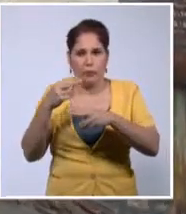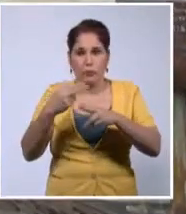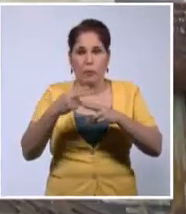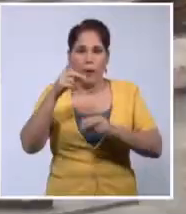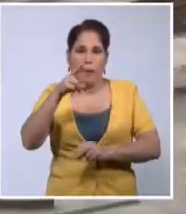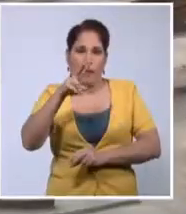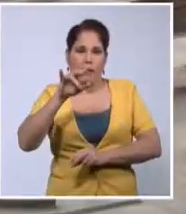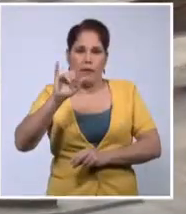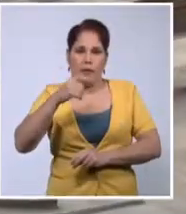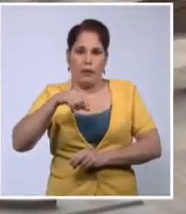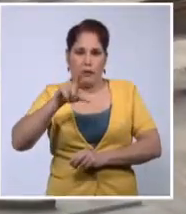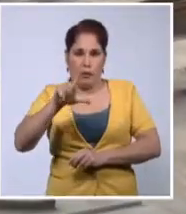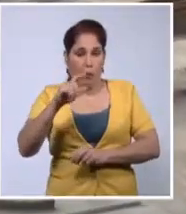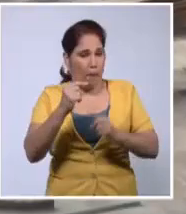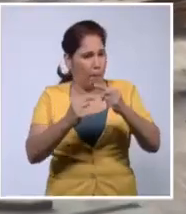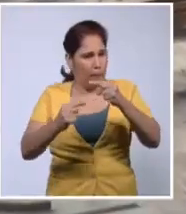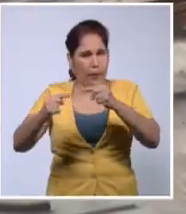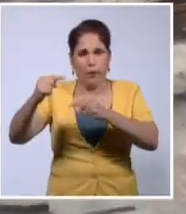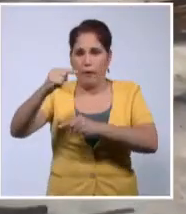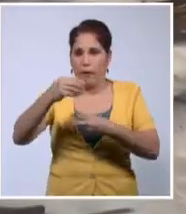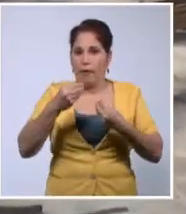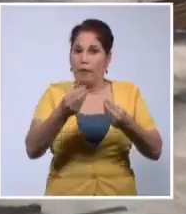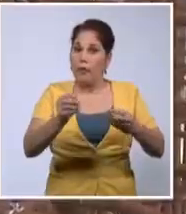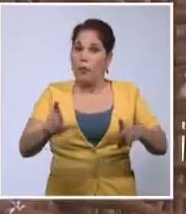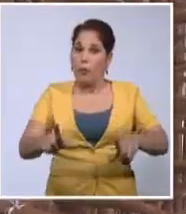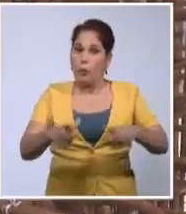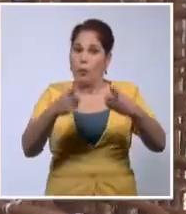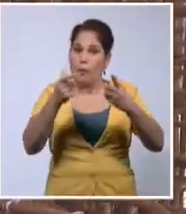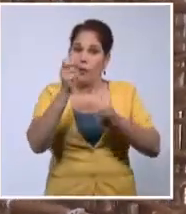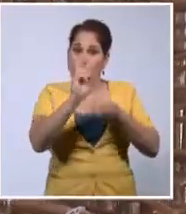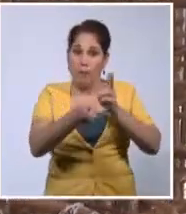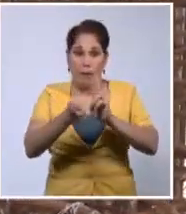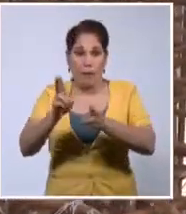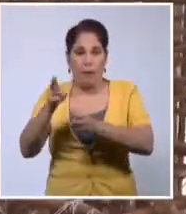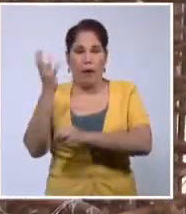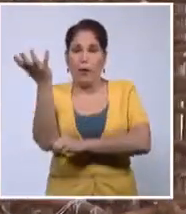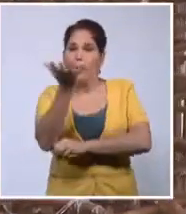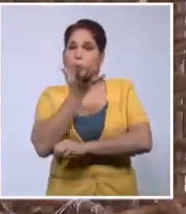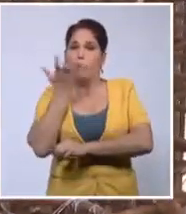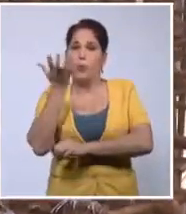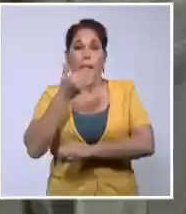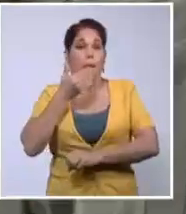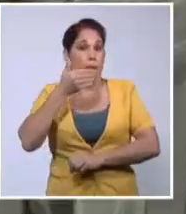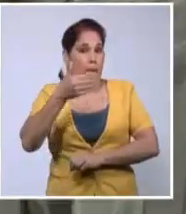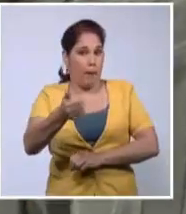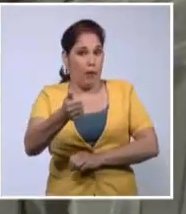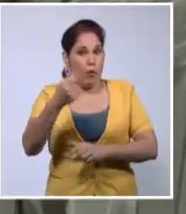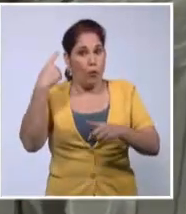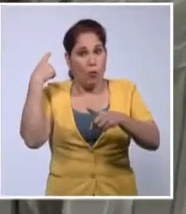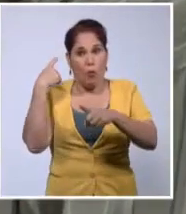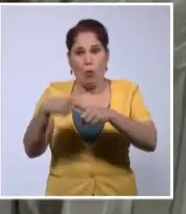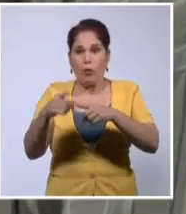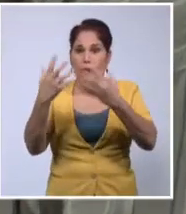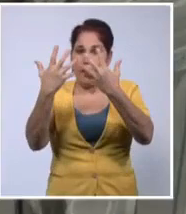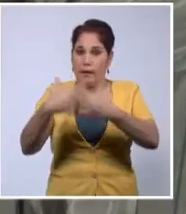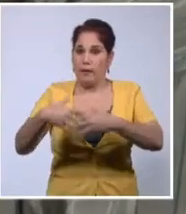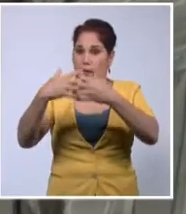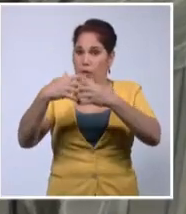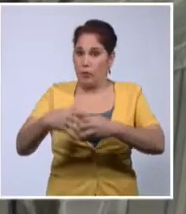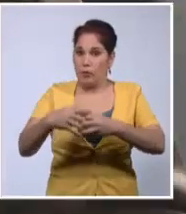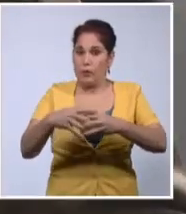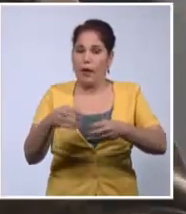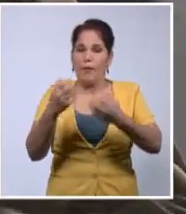valorando la prioridad que allí se le concede al cumplimiento de indicadores medioambientales. En relación con otra industria, la fábrica de